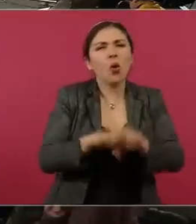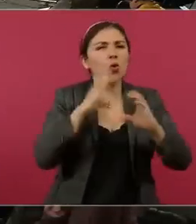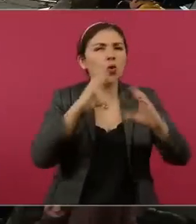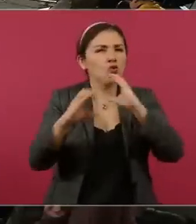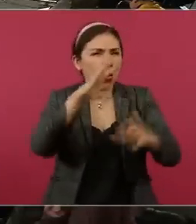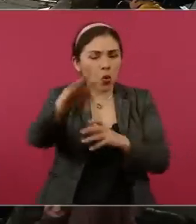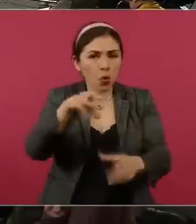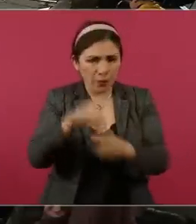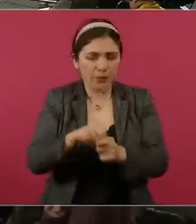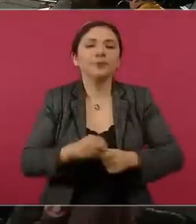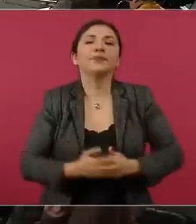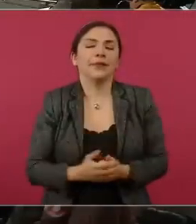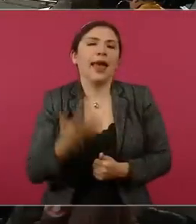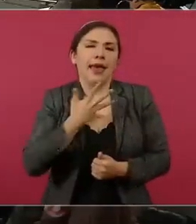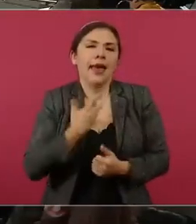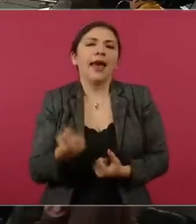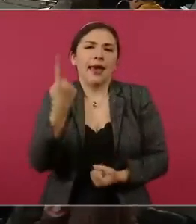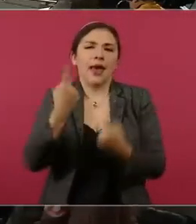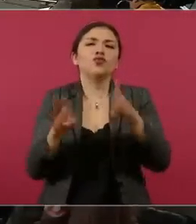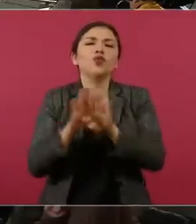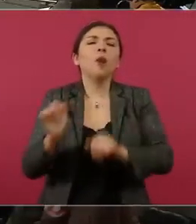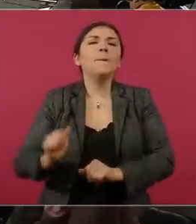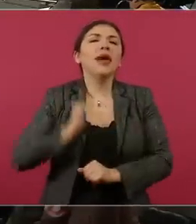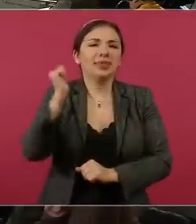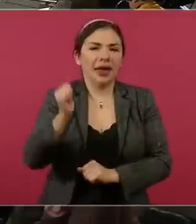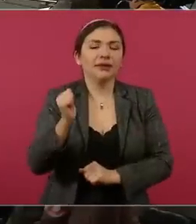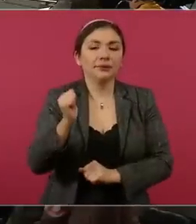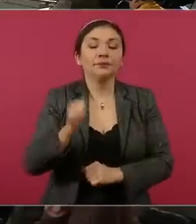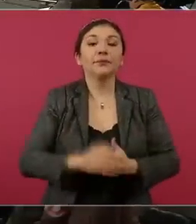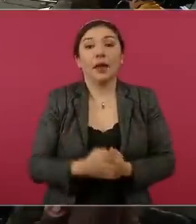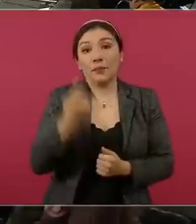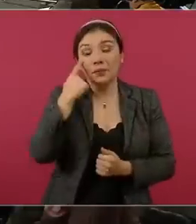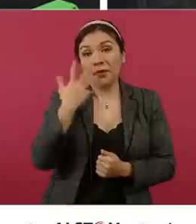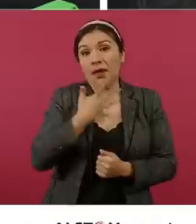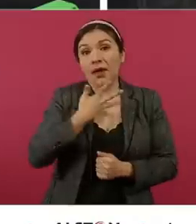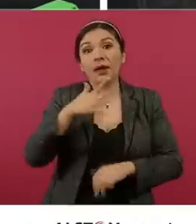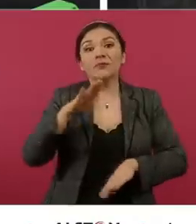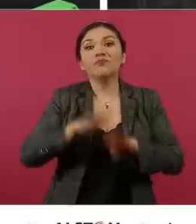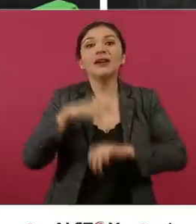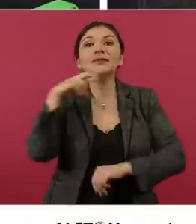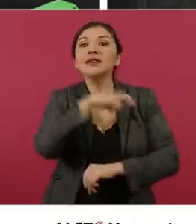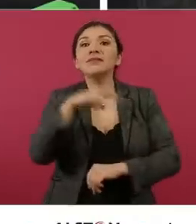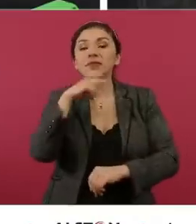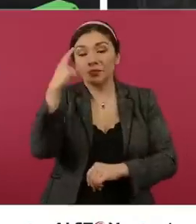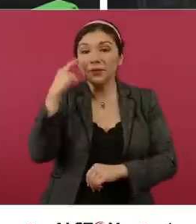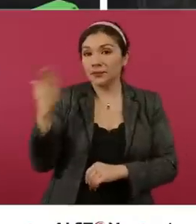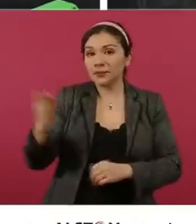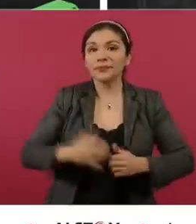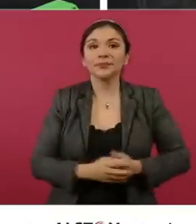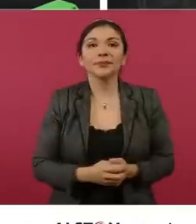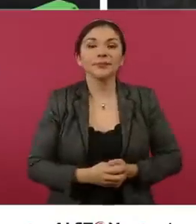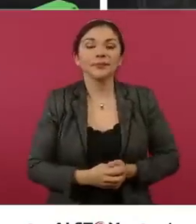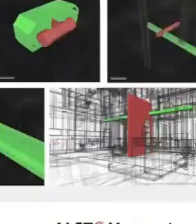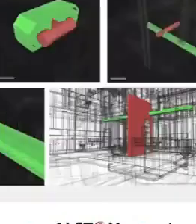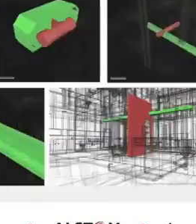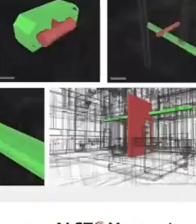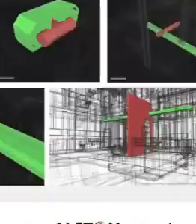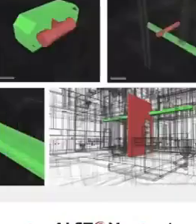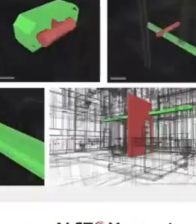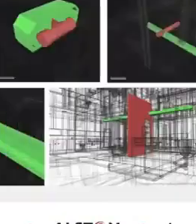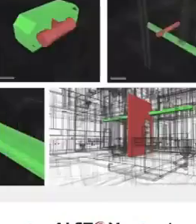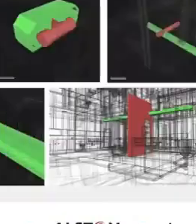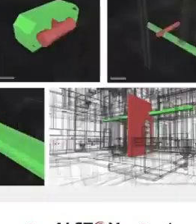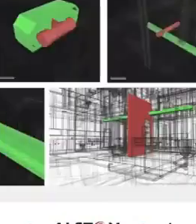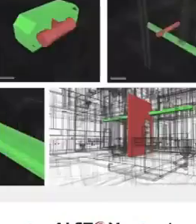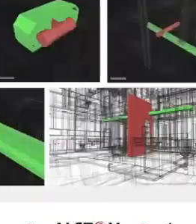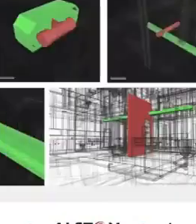Tenemos algunas ventajas en la siguiente lámina. ¿Cuáles son estas ventajas? Bueno, primero eficiencia en el diseño. Nada de que salió mal, lo tengo que